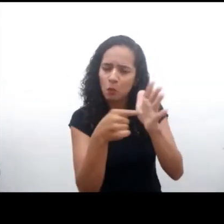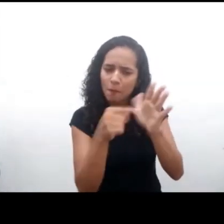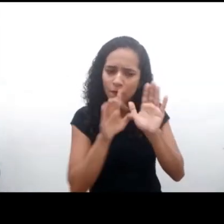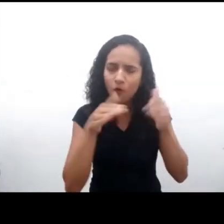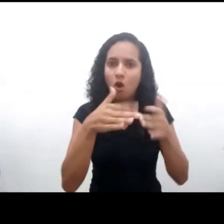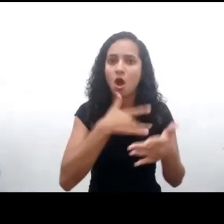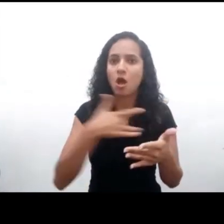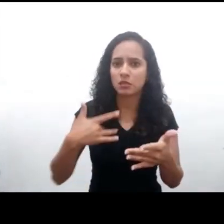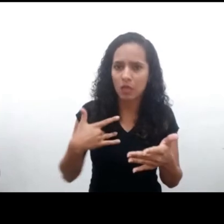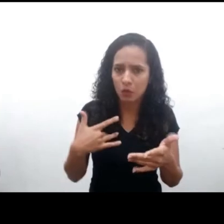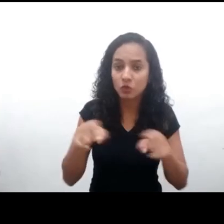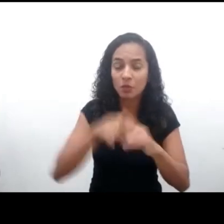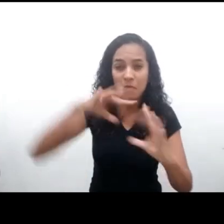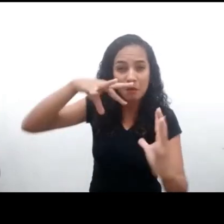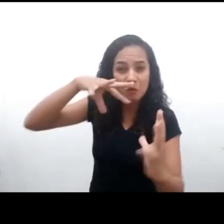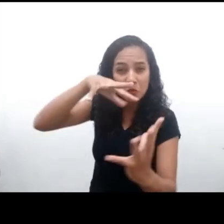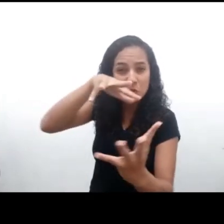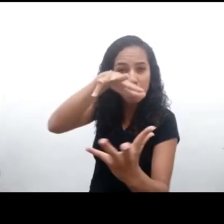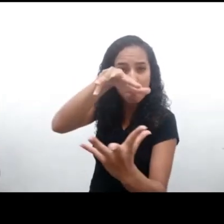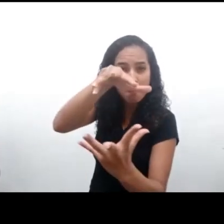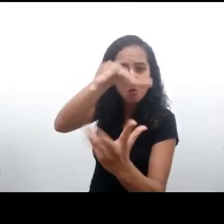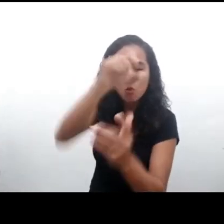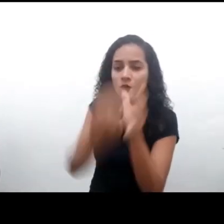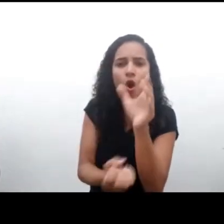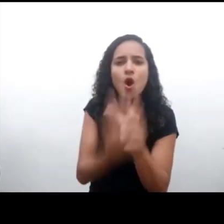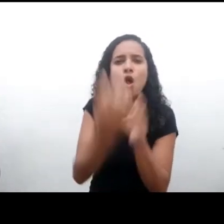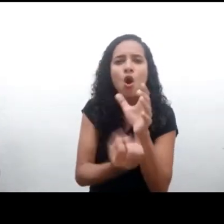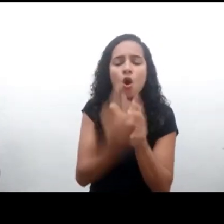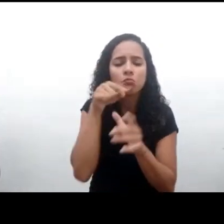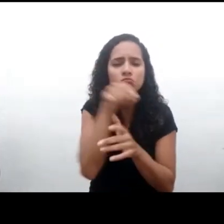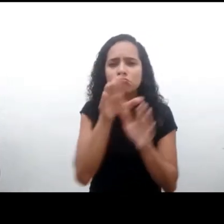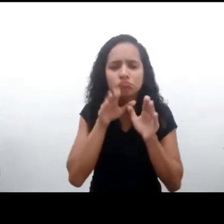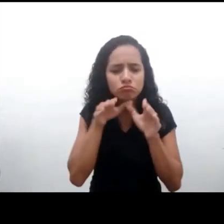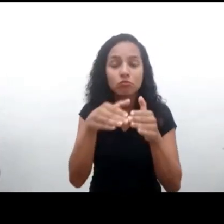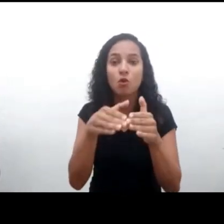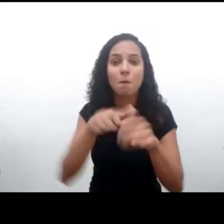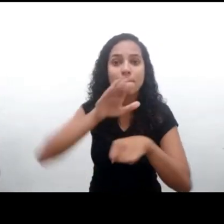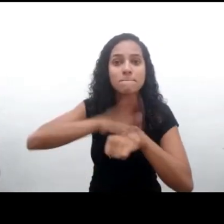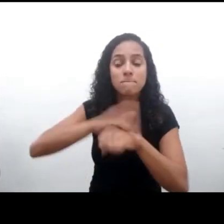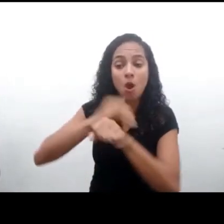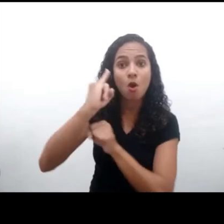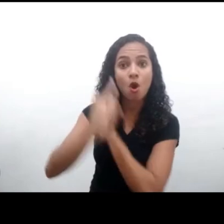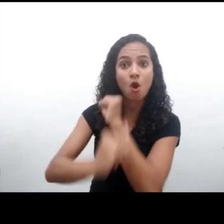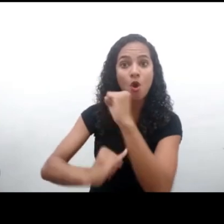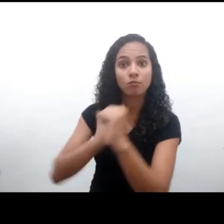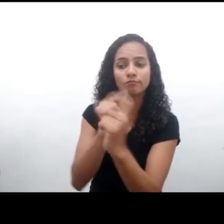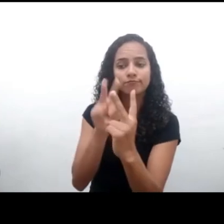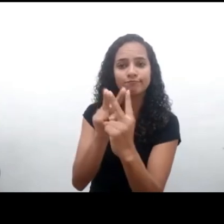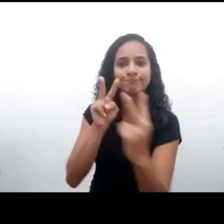se ha construido prácticamente de forma online en todo su proceso.